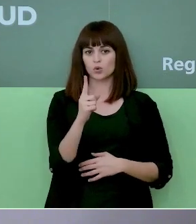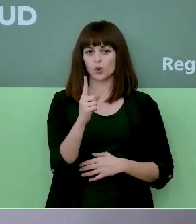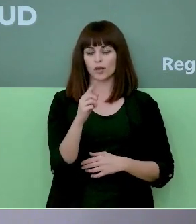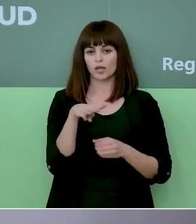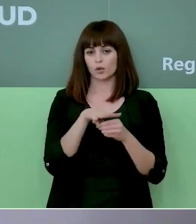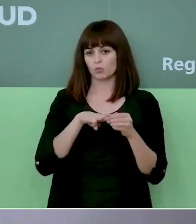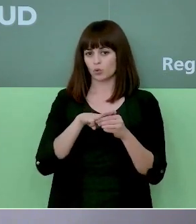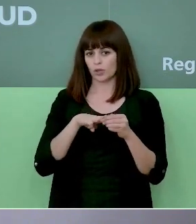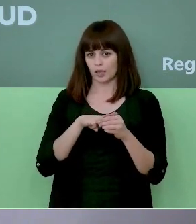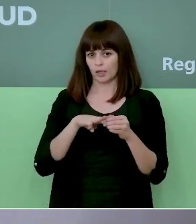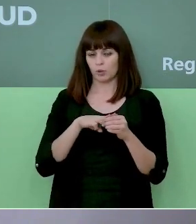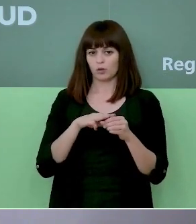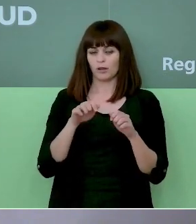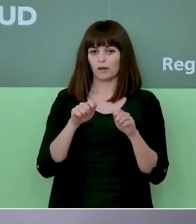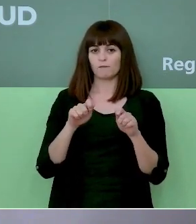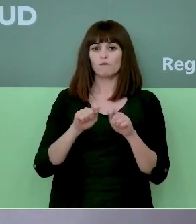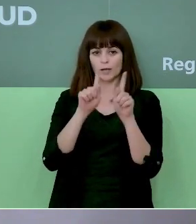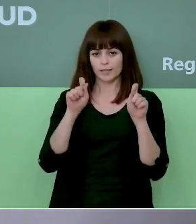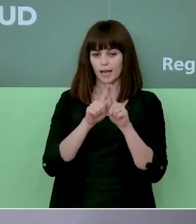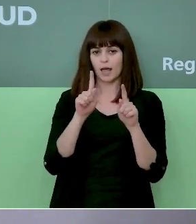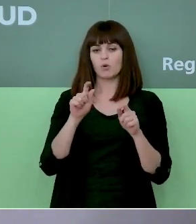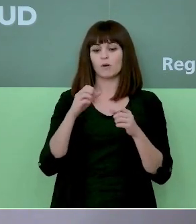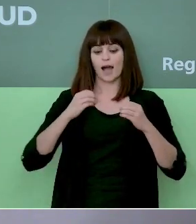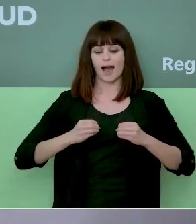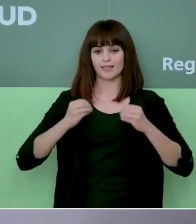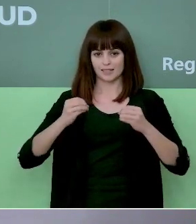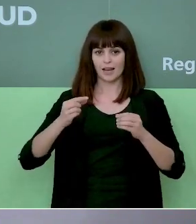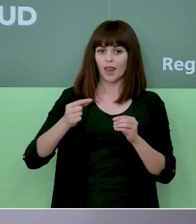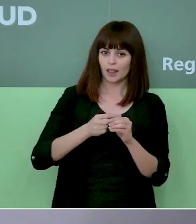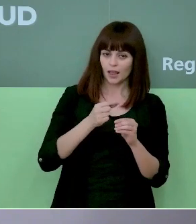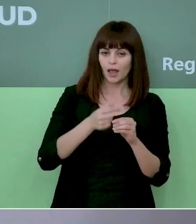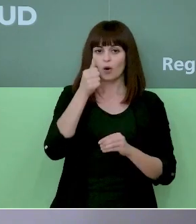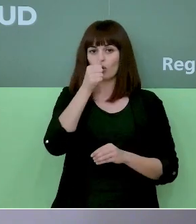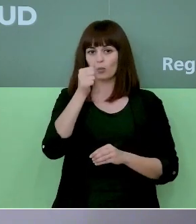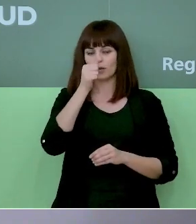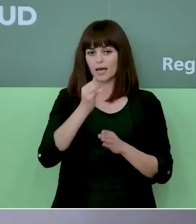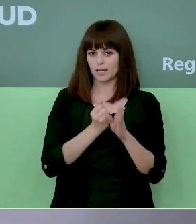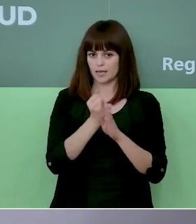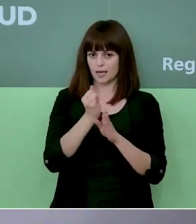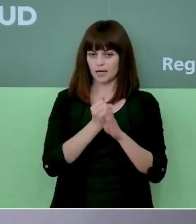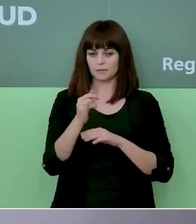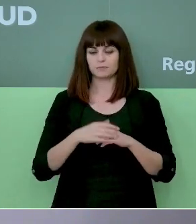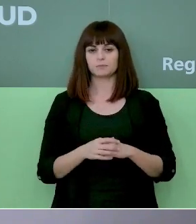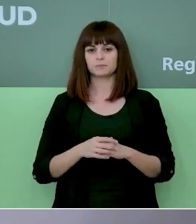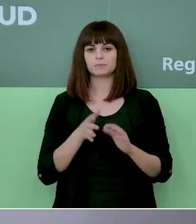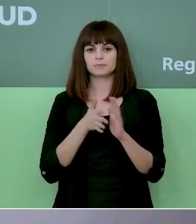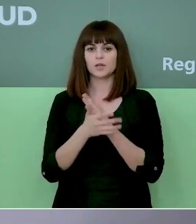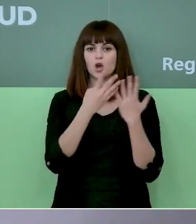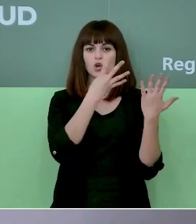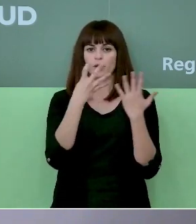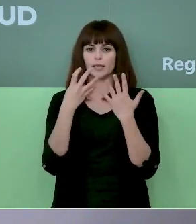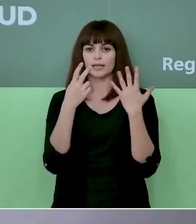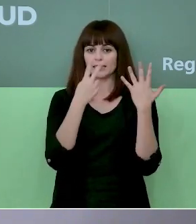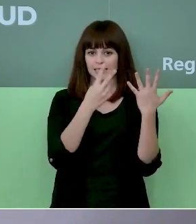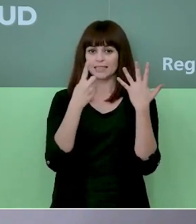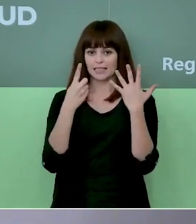siguientes municipios, Fuente Álamo, Archena, Cieza, Jumilla y Yecla. Lo que eleva a 976 el total